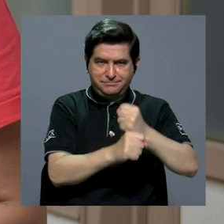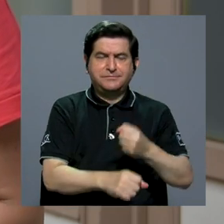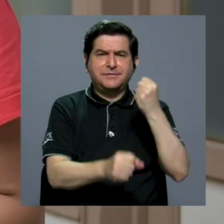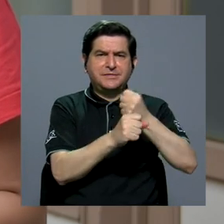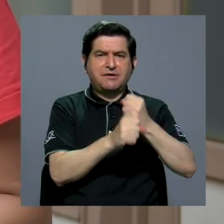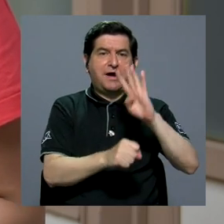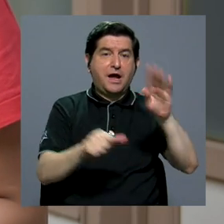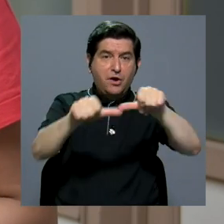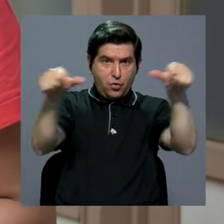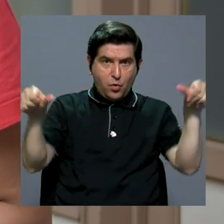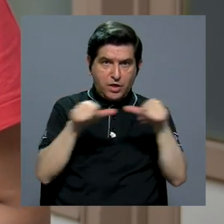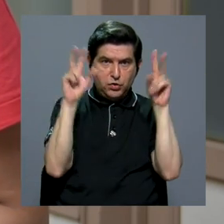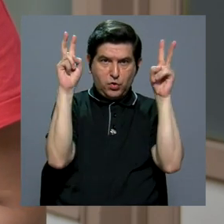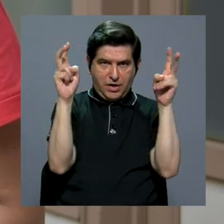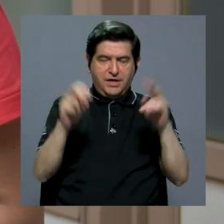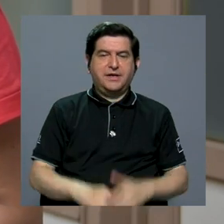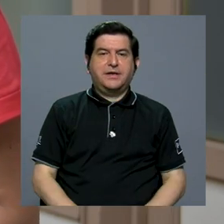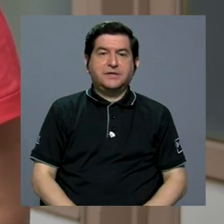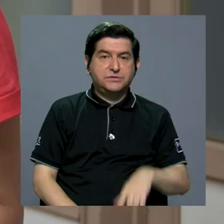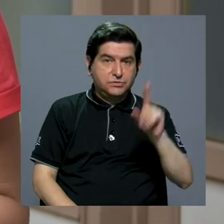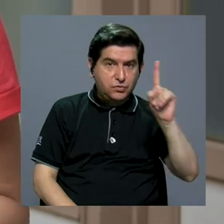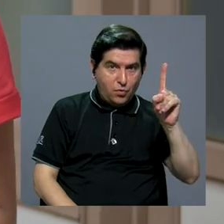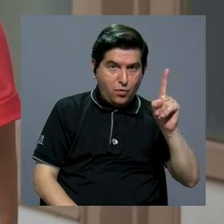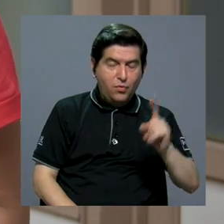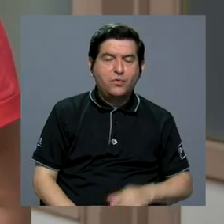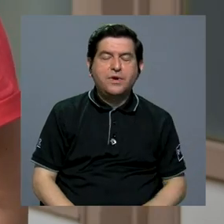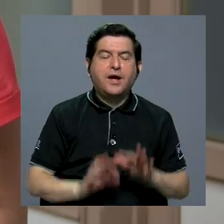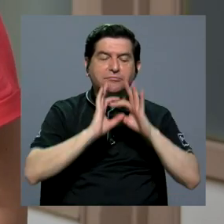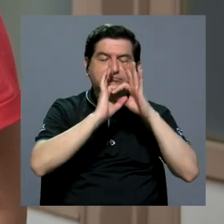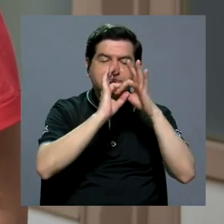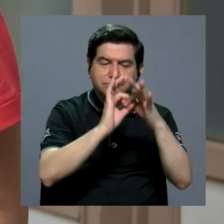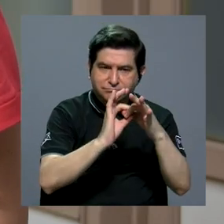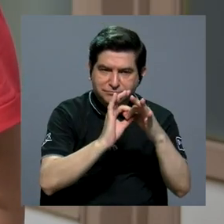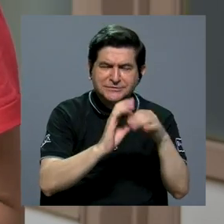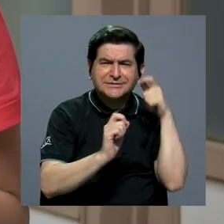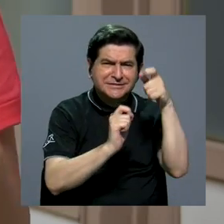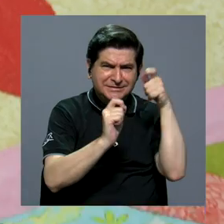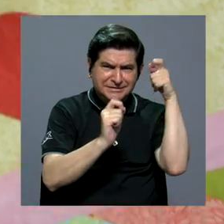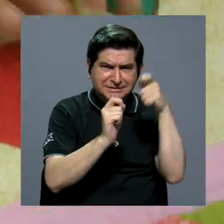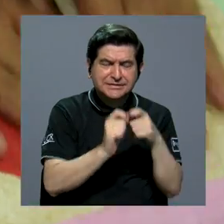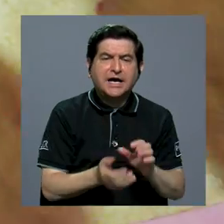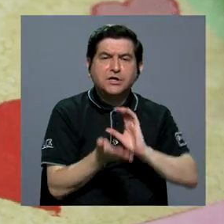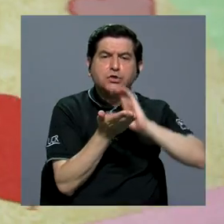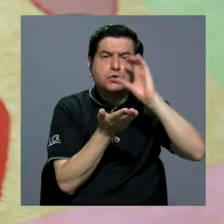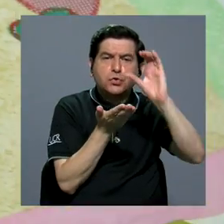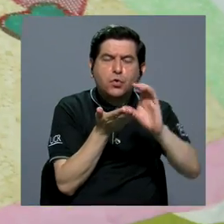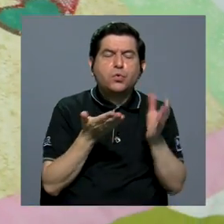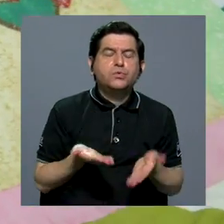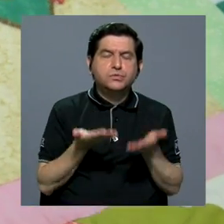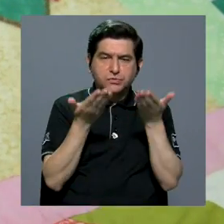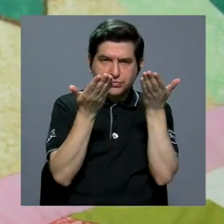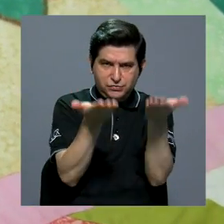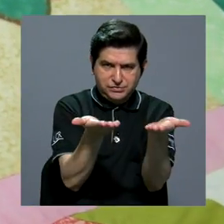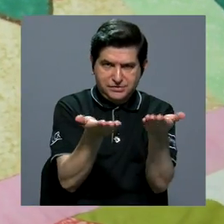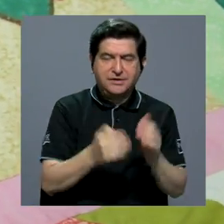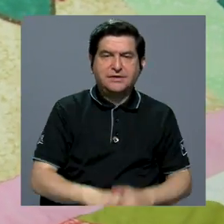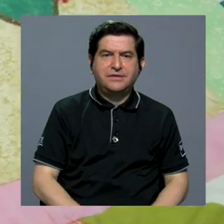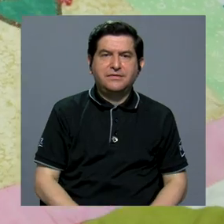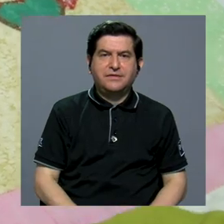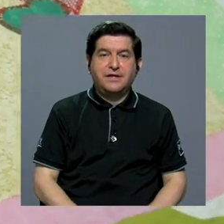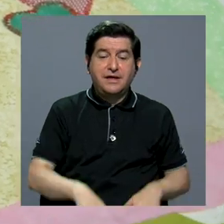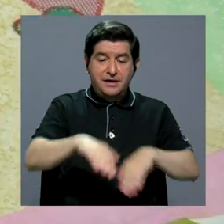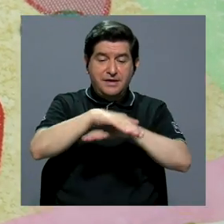años. Trabaja en cuatro áreas temáticas. Una de estas es la que está relacionada propiamente con los cursos que se imparten